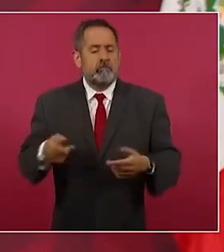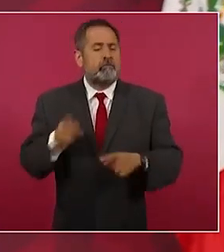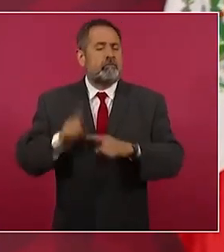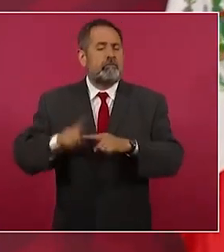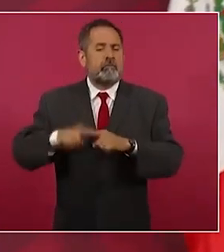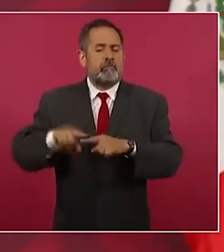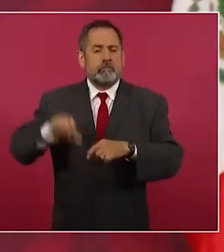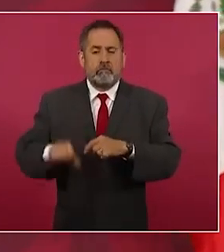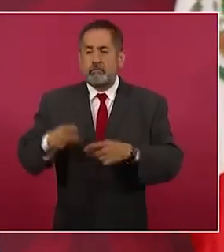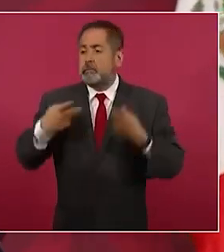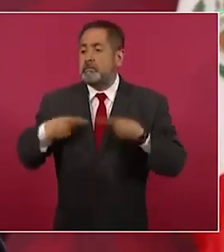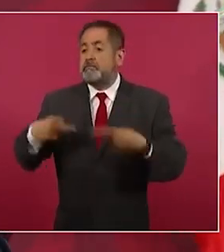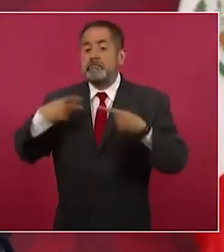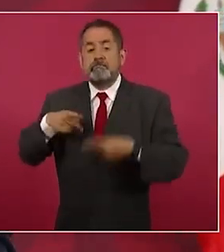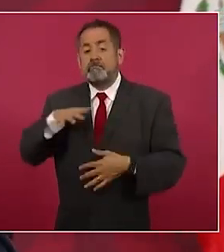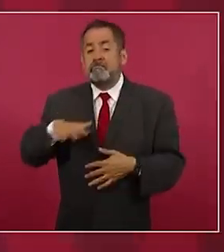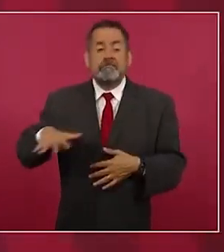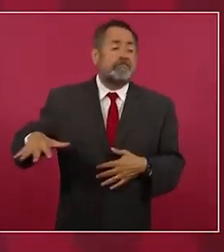el pueblo